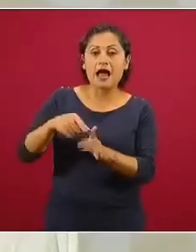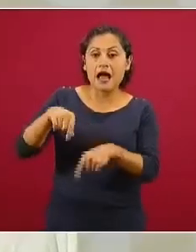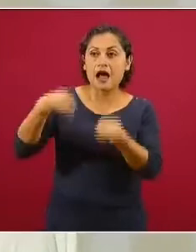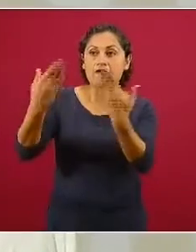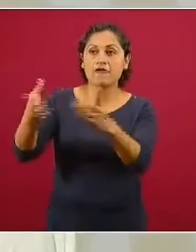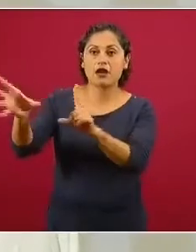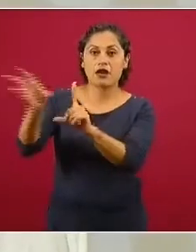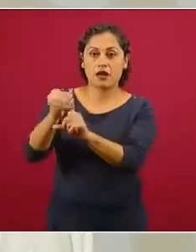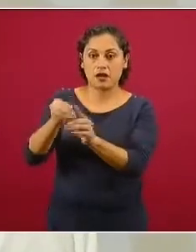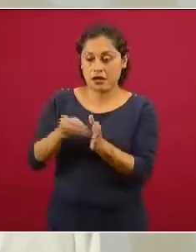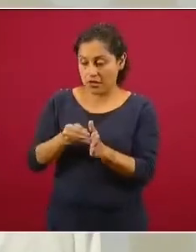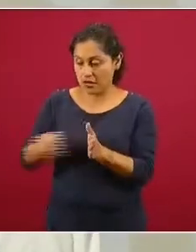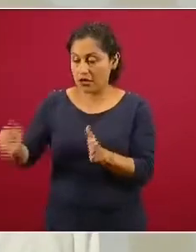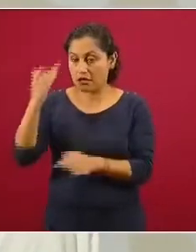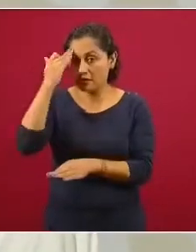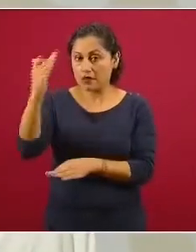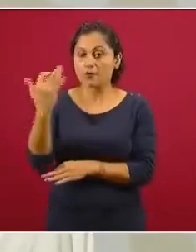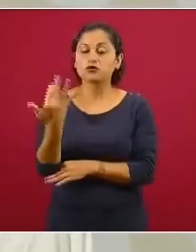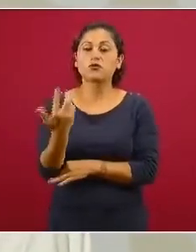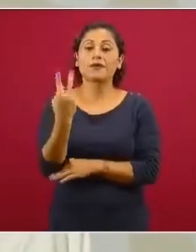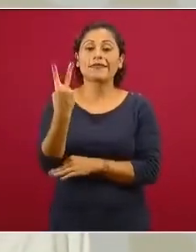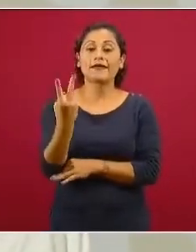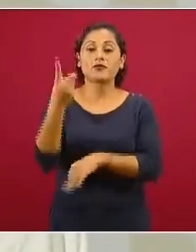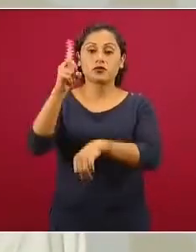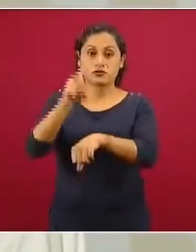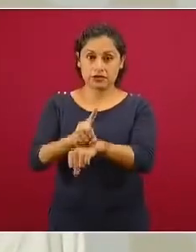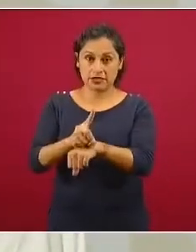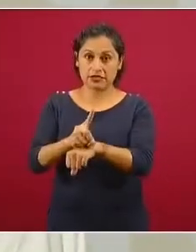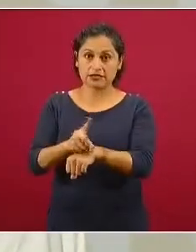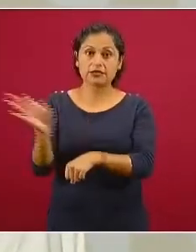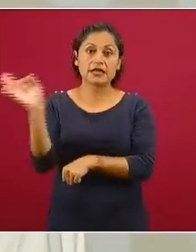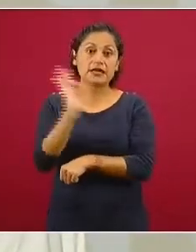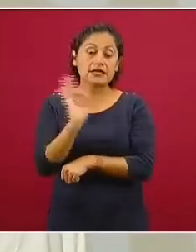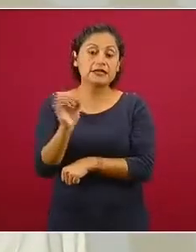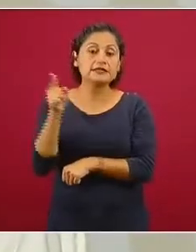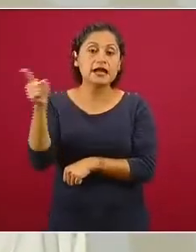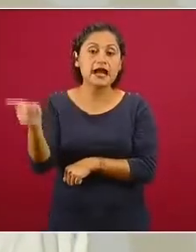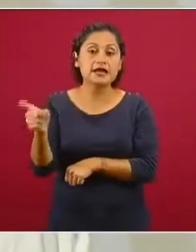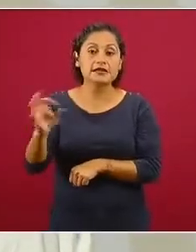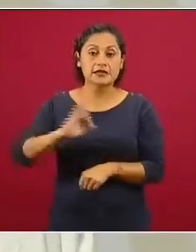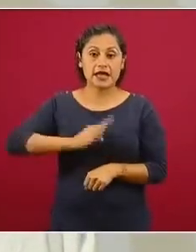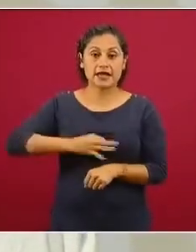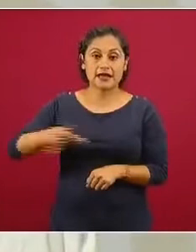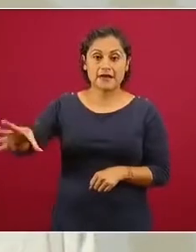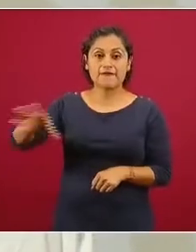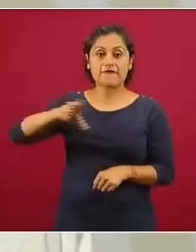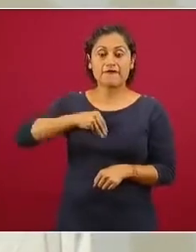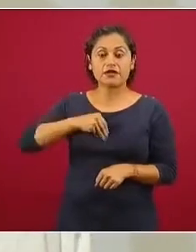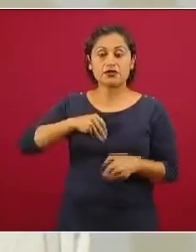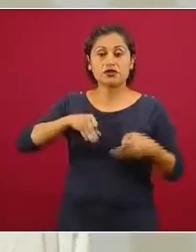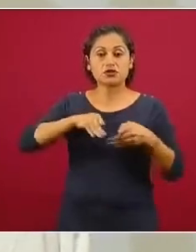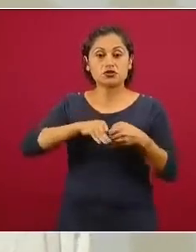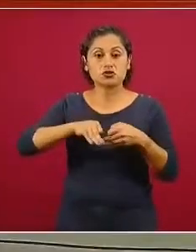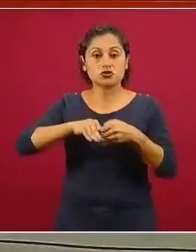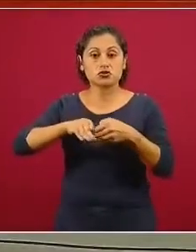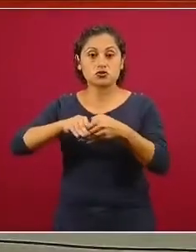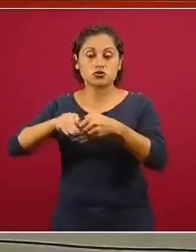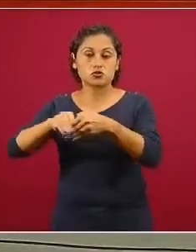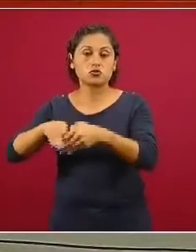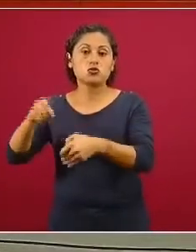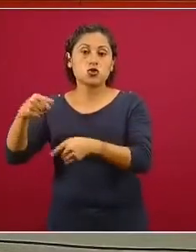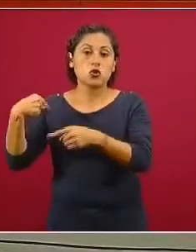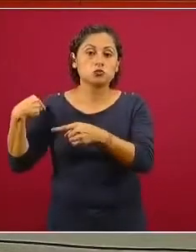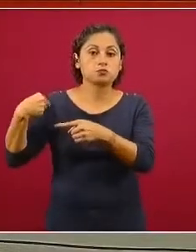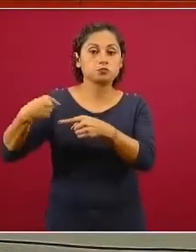Es probable que esto sea una infección crónica, se ha mostrado que los pacientes pueden no